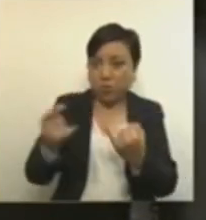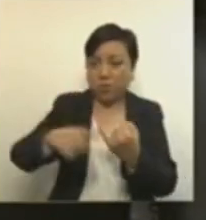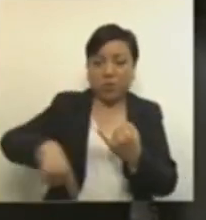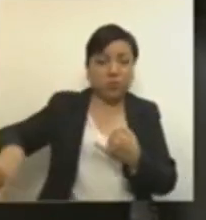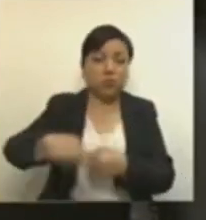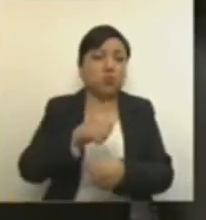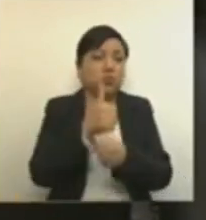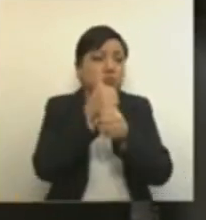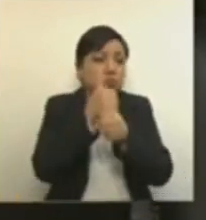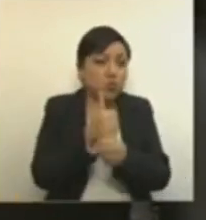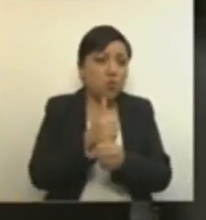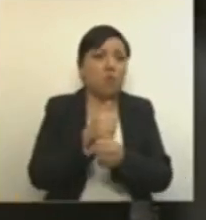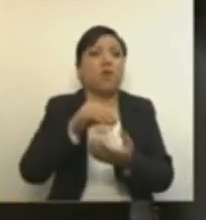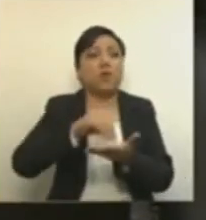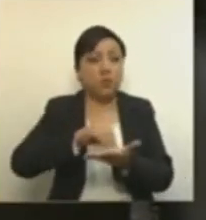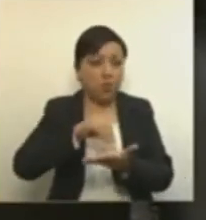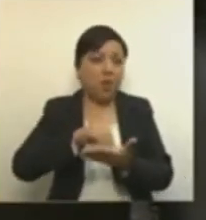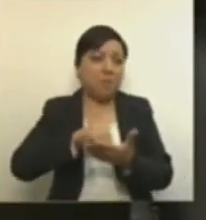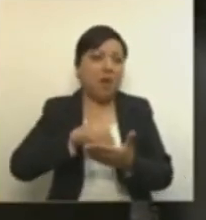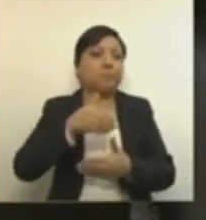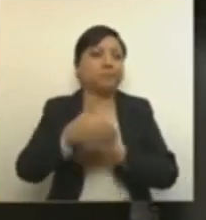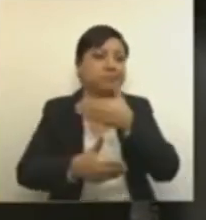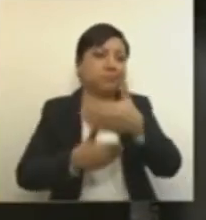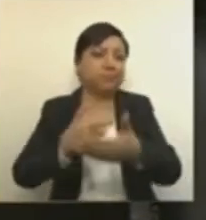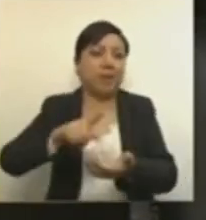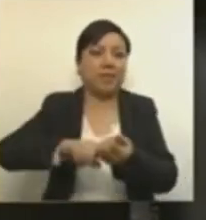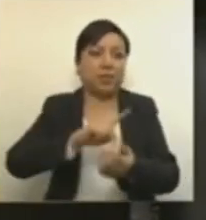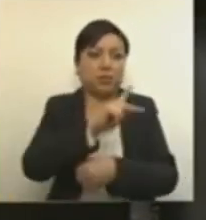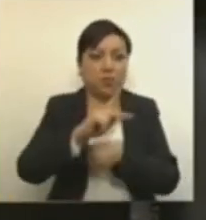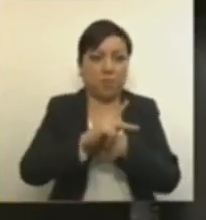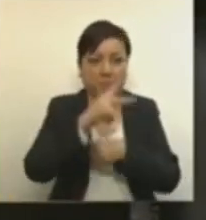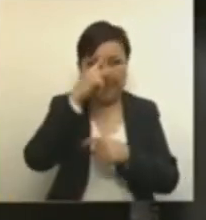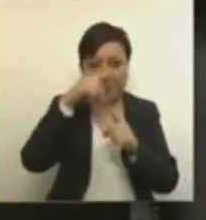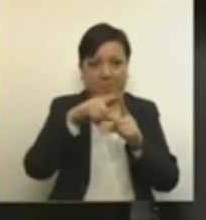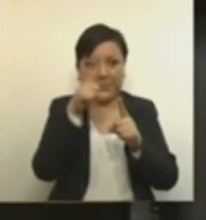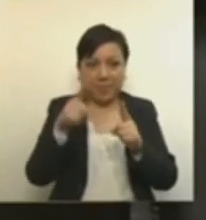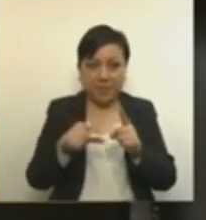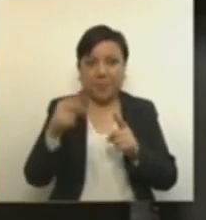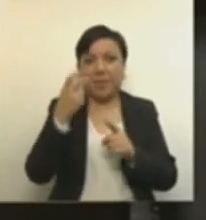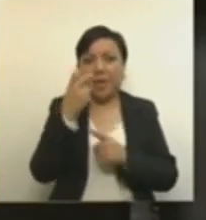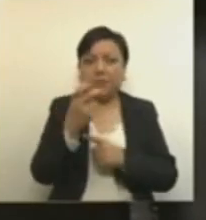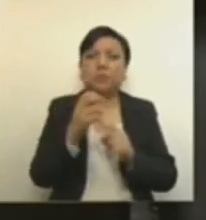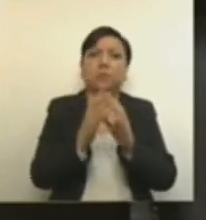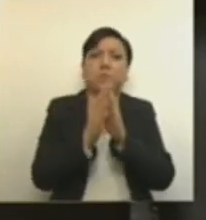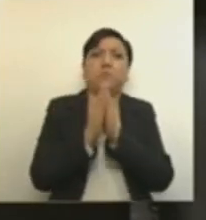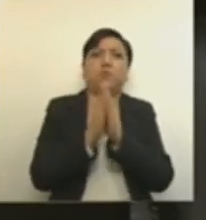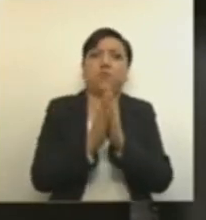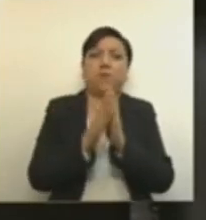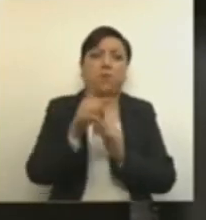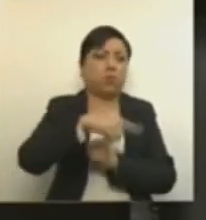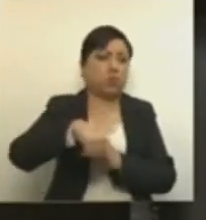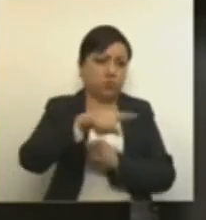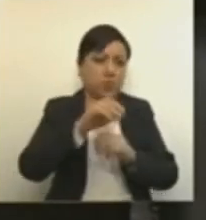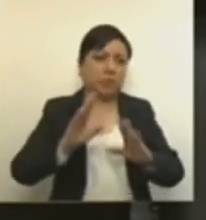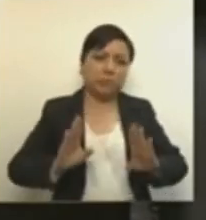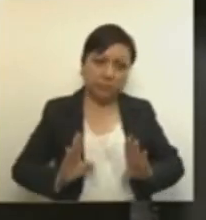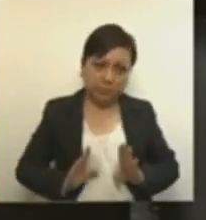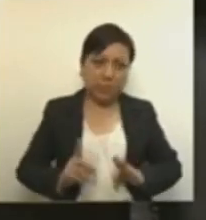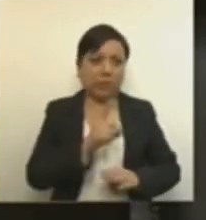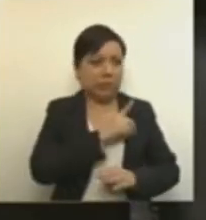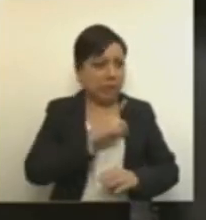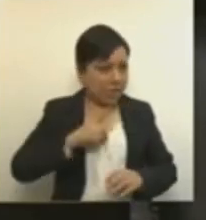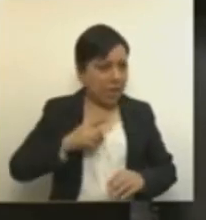señores de la muerte a este país. Sean honorables por lo que representan y tienen a su cargo.